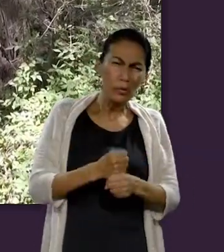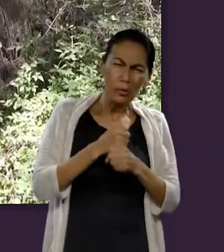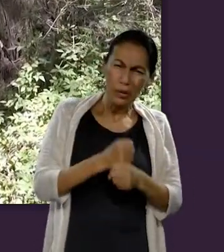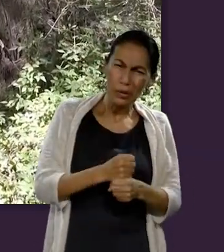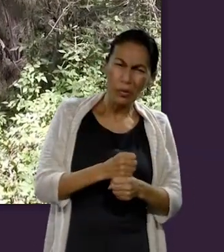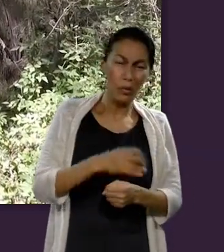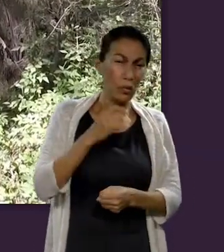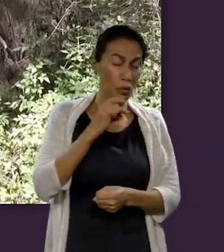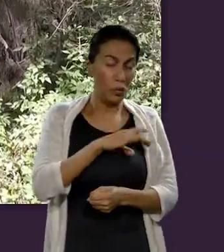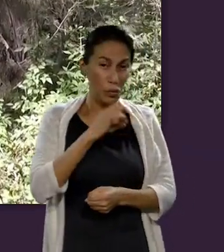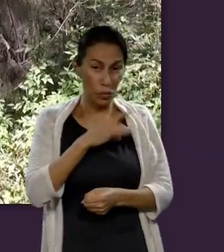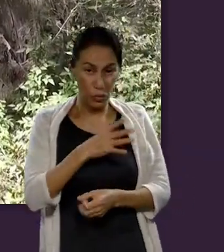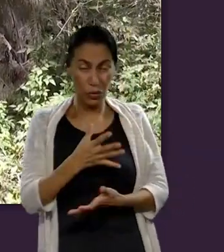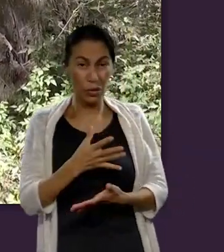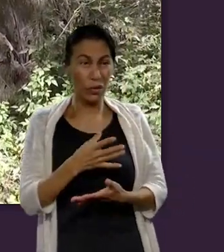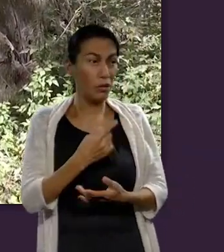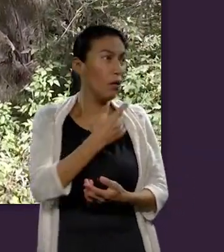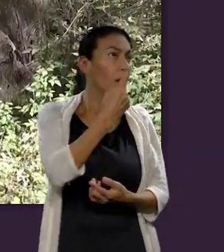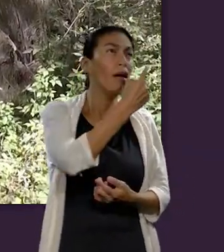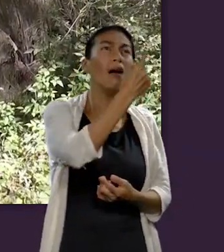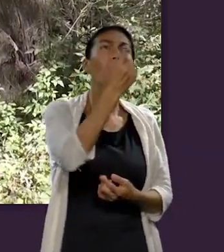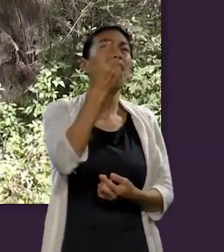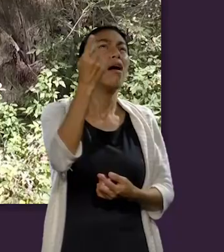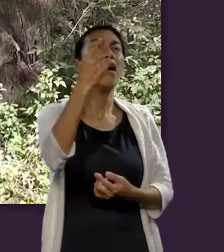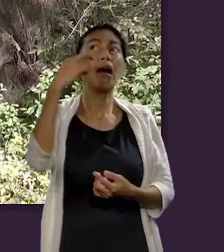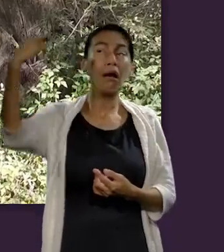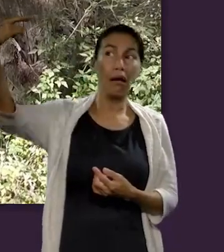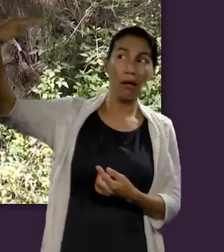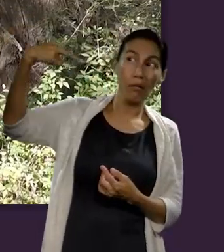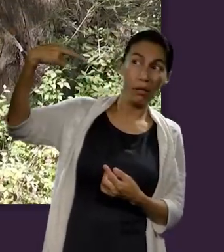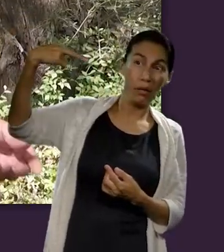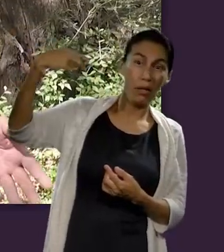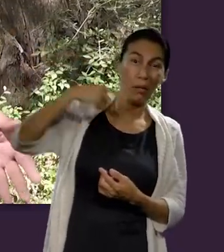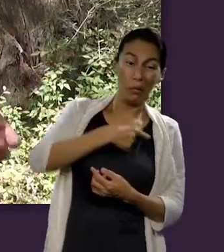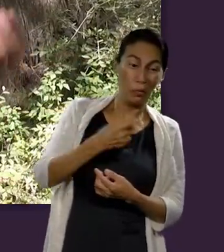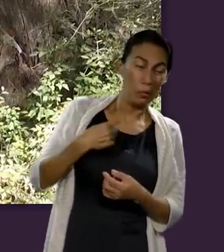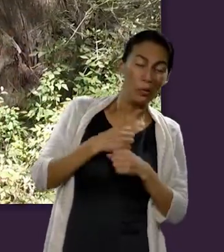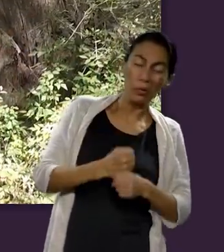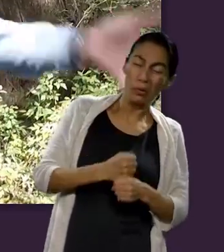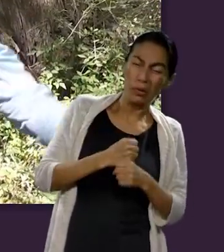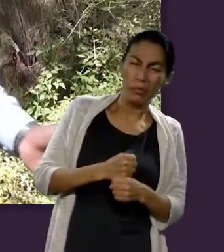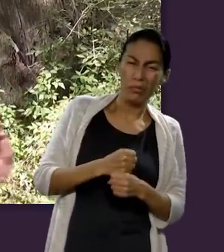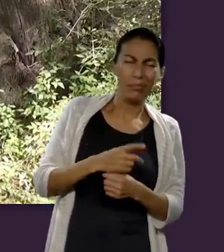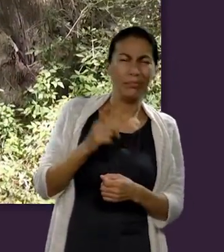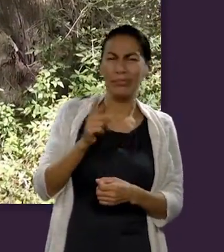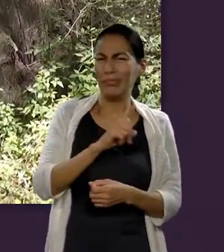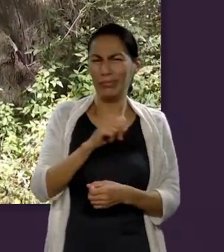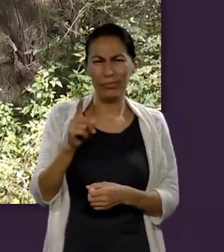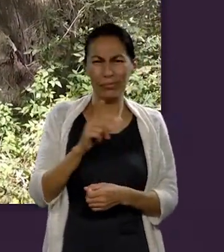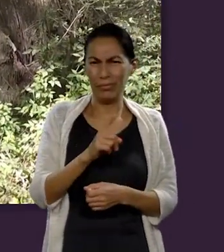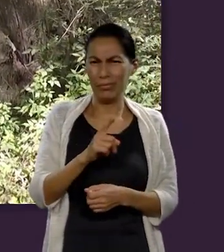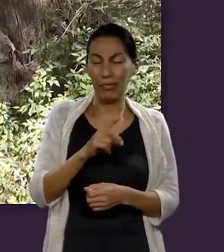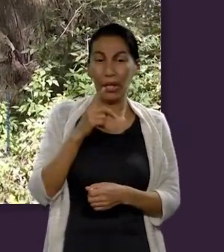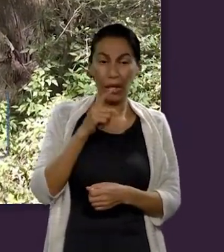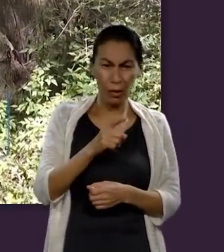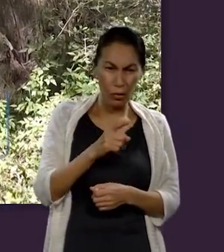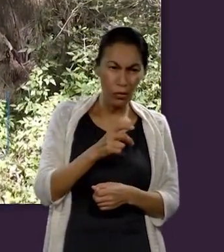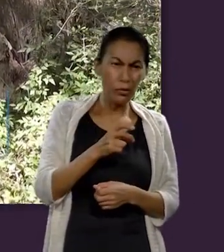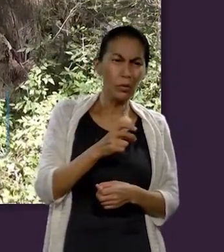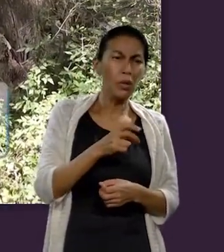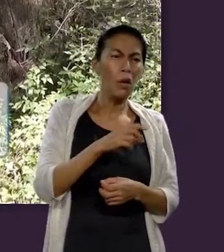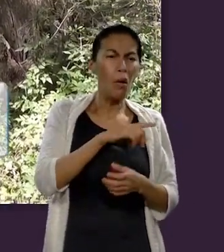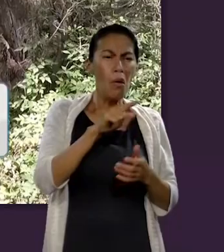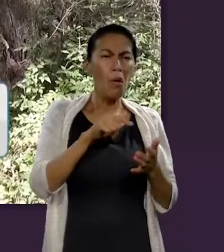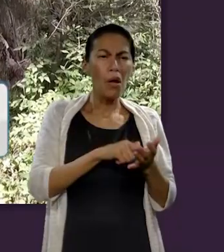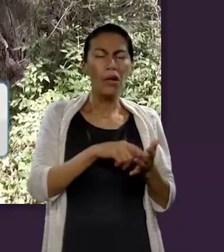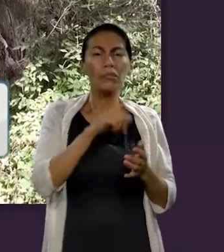ya no están sufriendo dolores ni están en algún lugar desde el que nos pueden ver y ellos sufren viéndonos sufrir a nosotros. Están en un